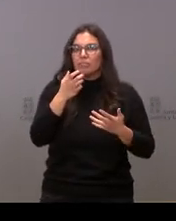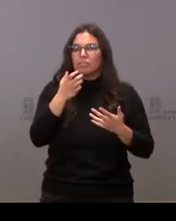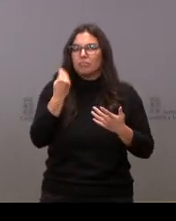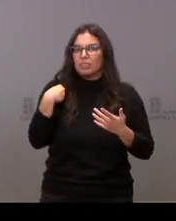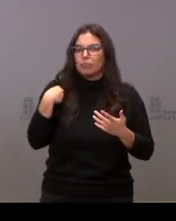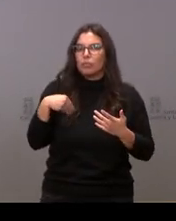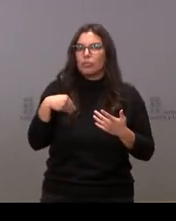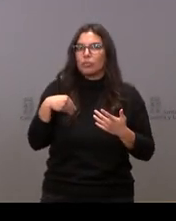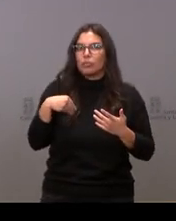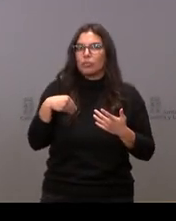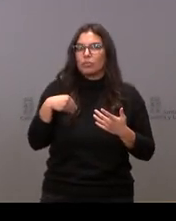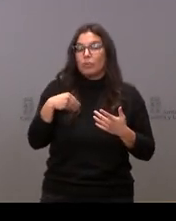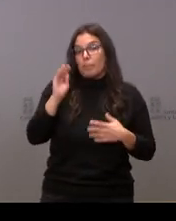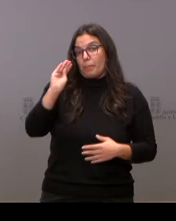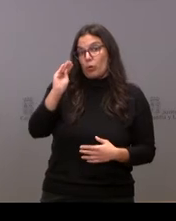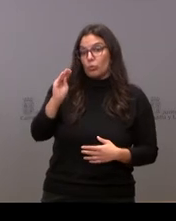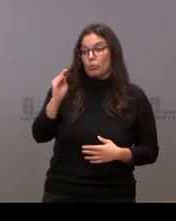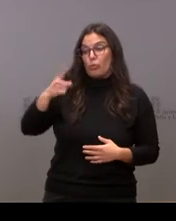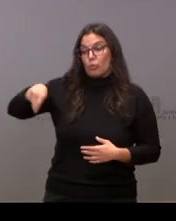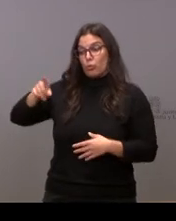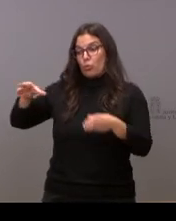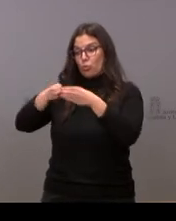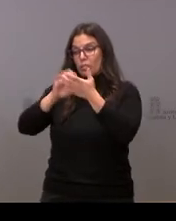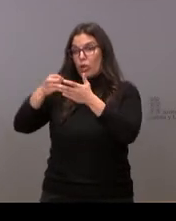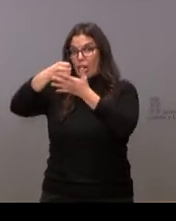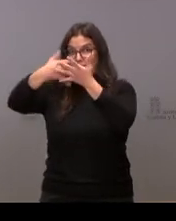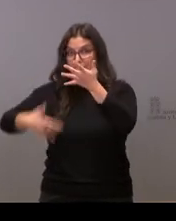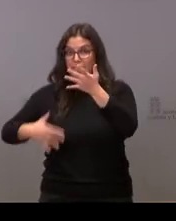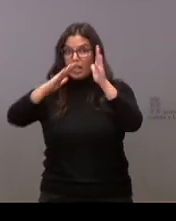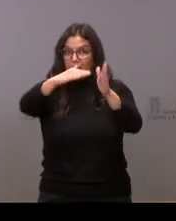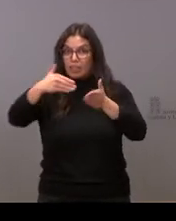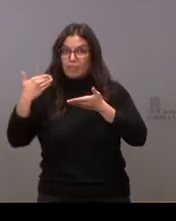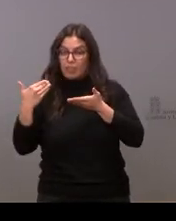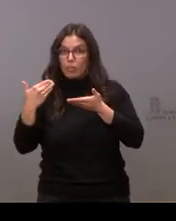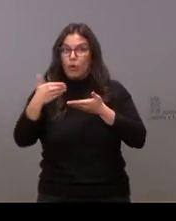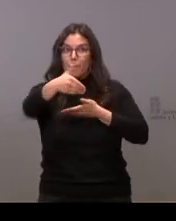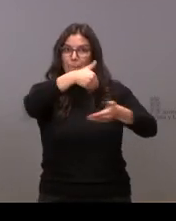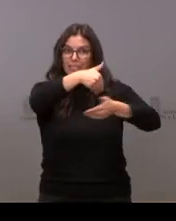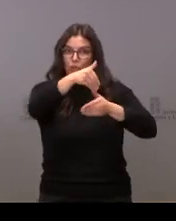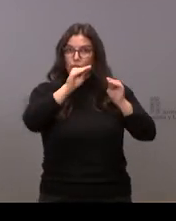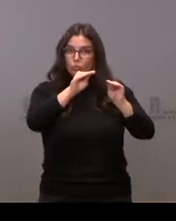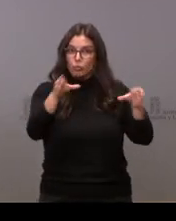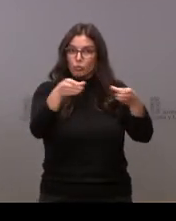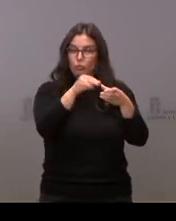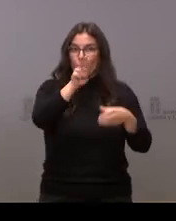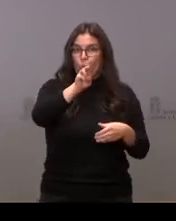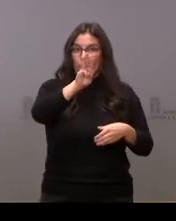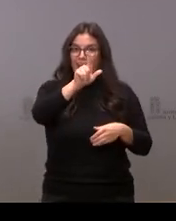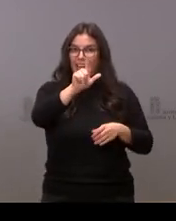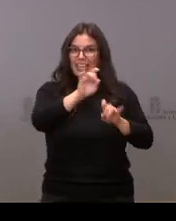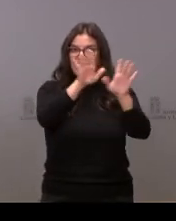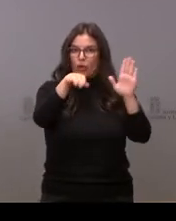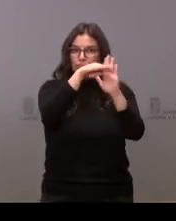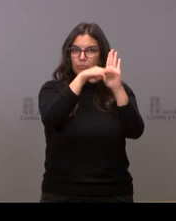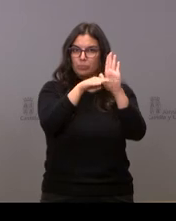ya, en este caso pregunto, por parte de la Junta que haya recibido de algunas peticiones concretas para esa